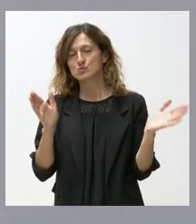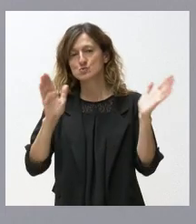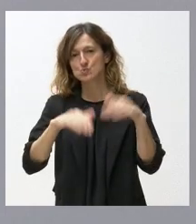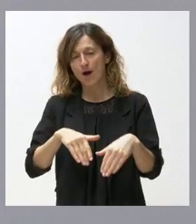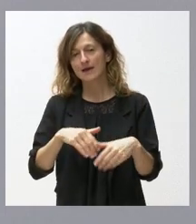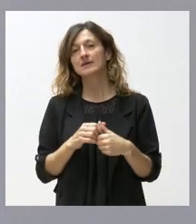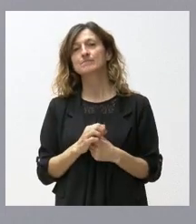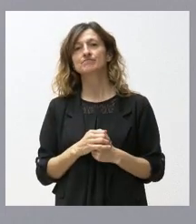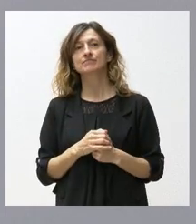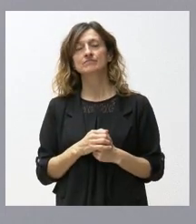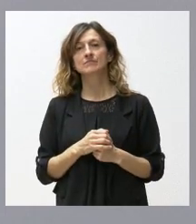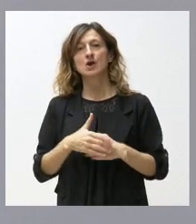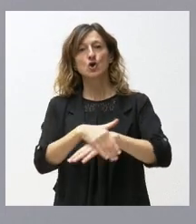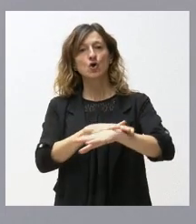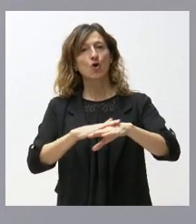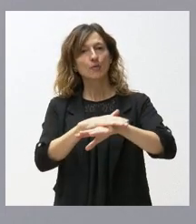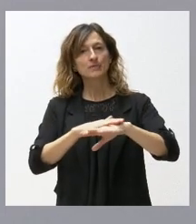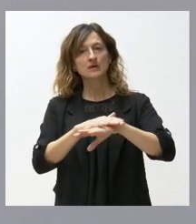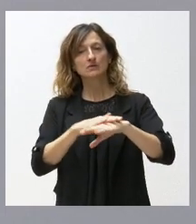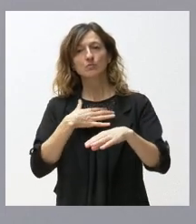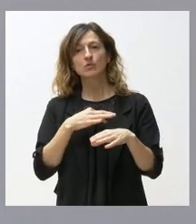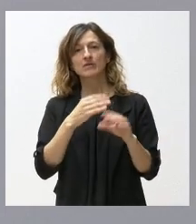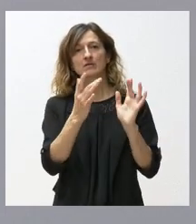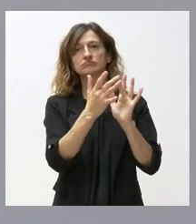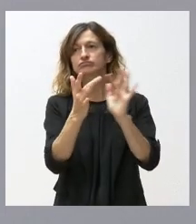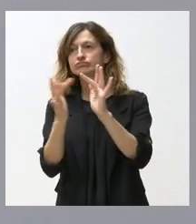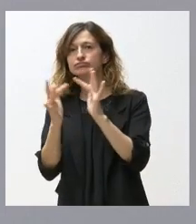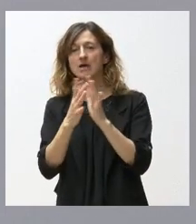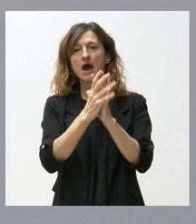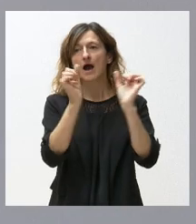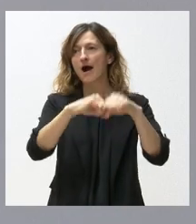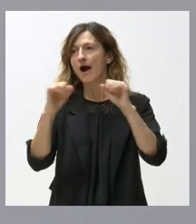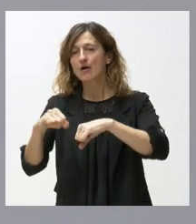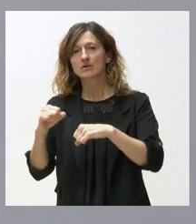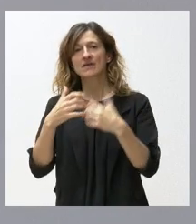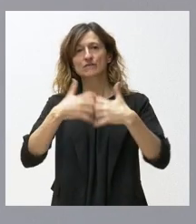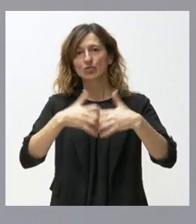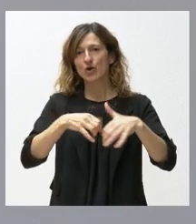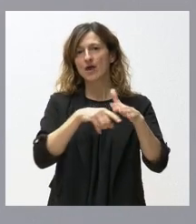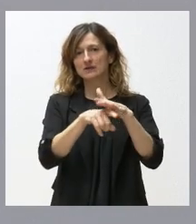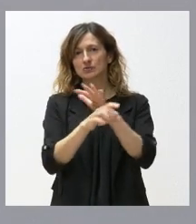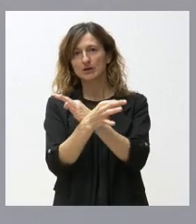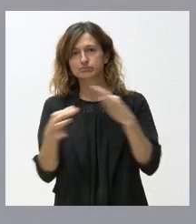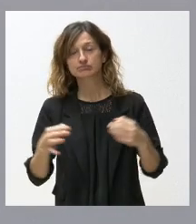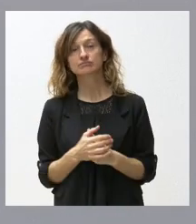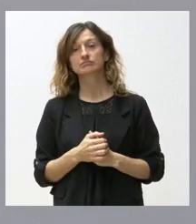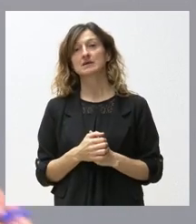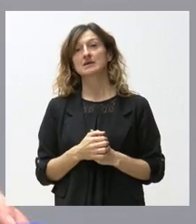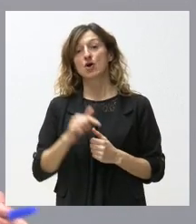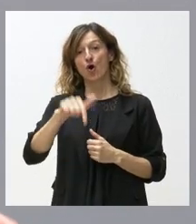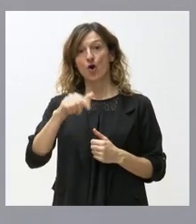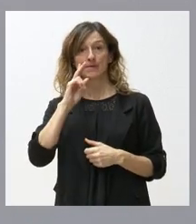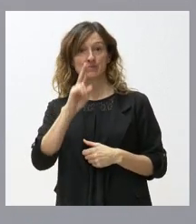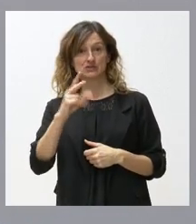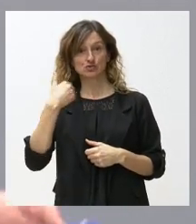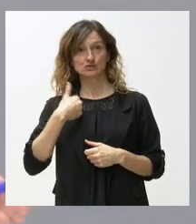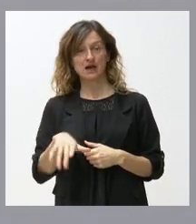gobernar, es un Gobierno que puede llegar a acuerdos y es un Gobierno que funciona y que gestiona. Lo hemos visto en el día de hoy, ven